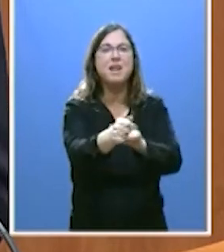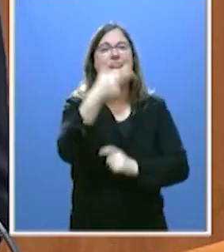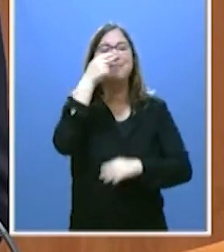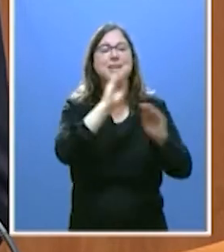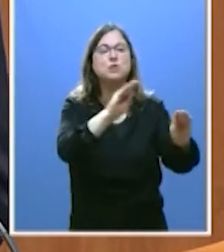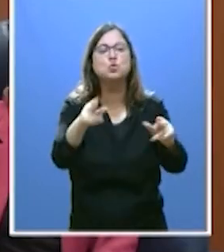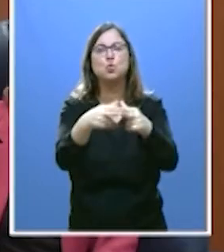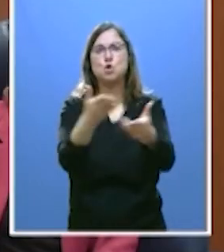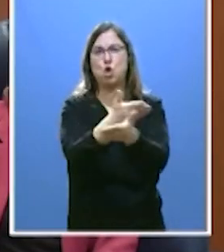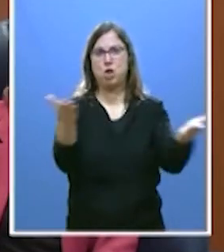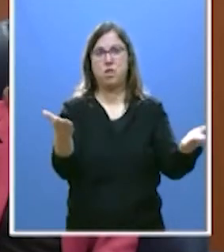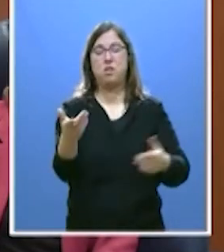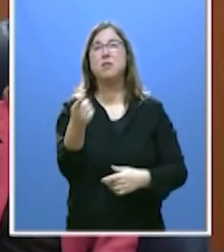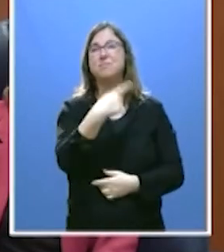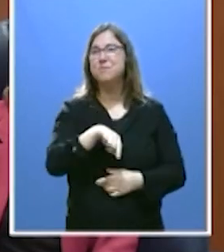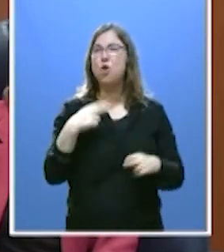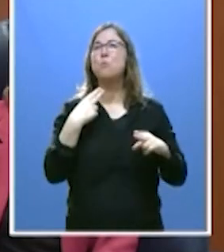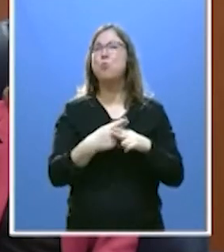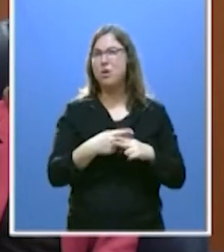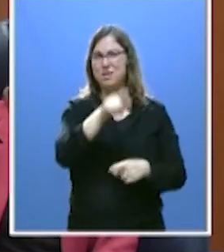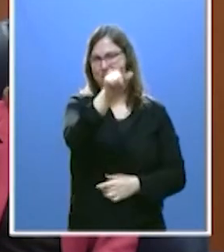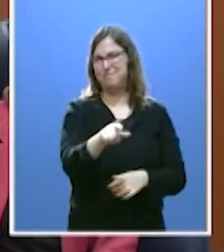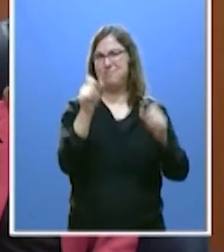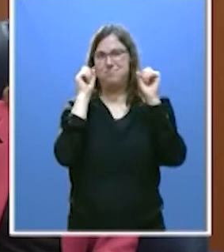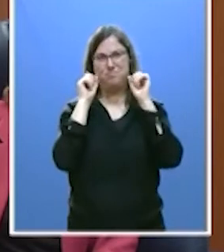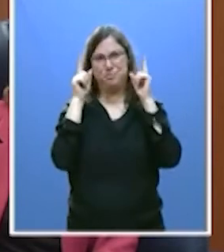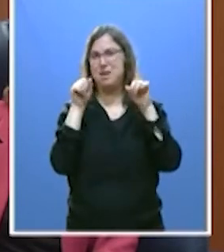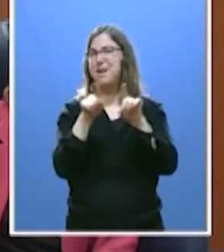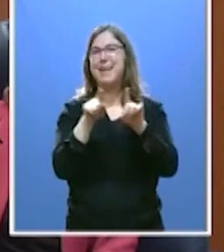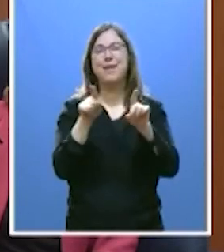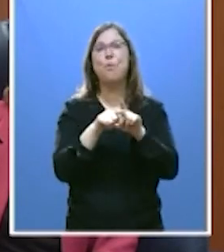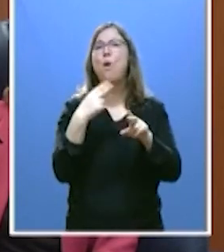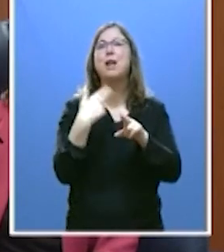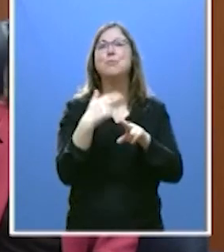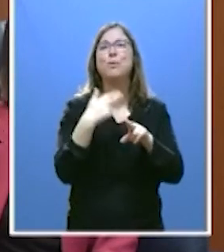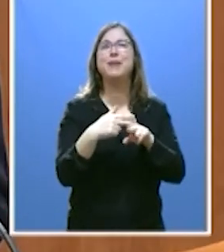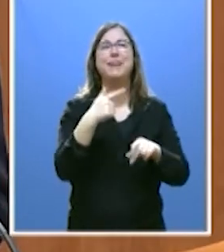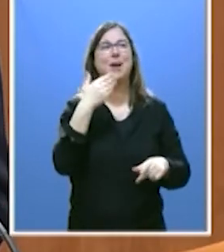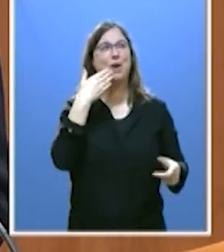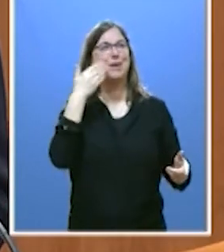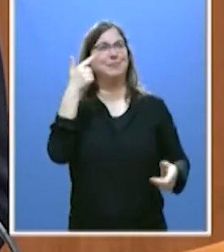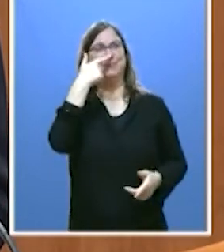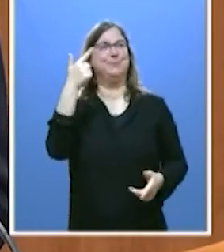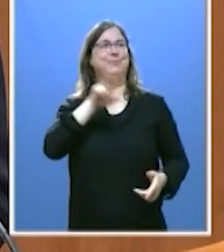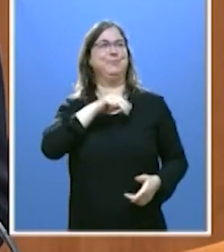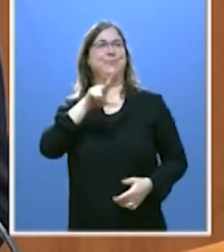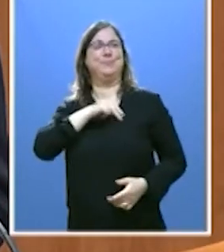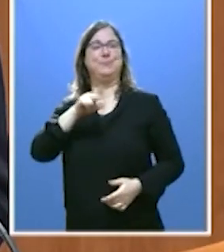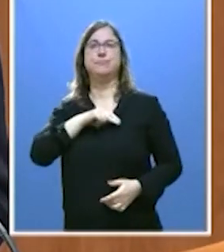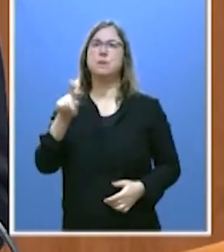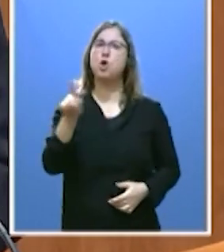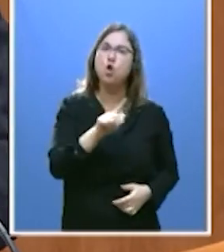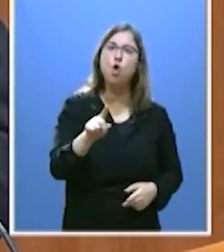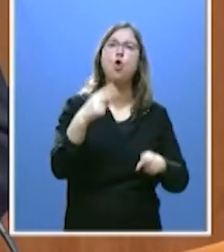La política, muchos os habéis dado cuenta estos días, no es un camino de privilegios. Es una constante